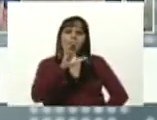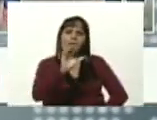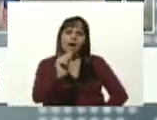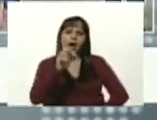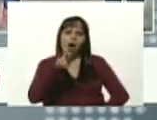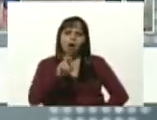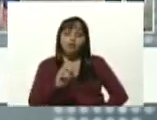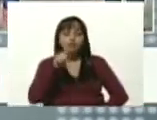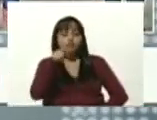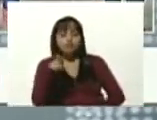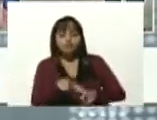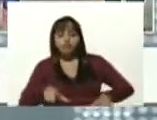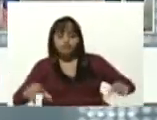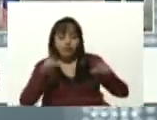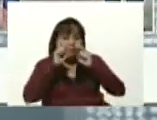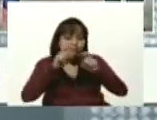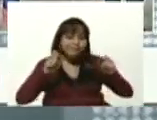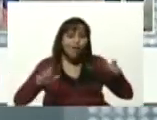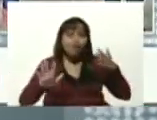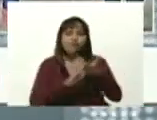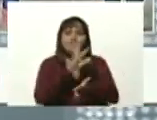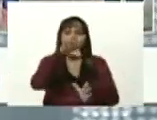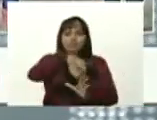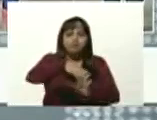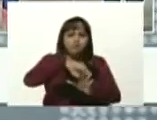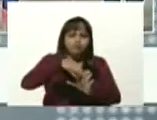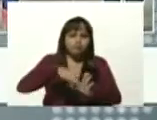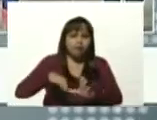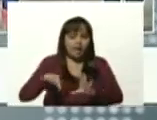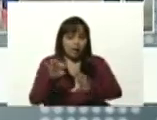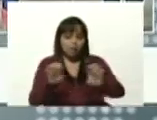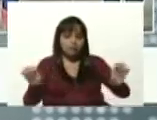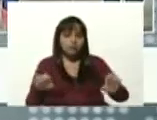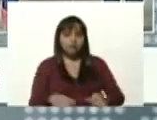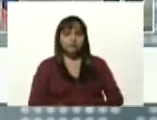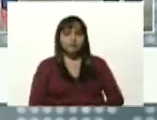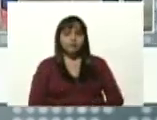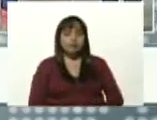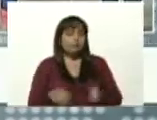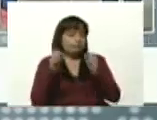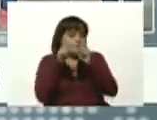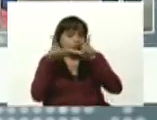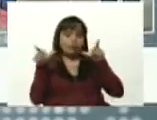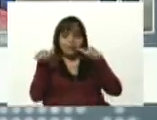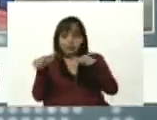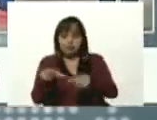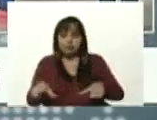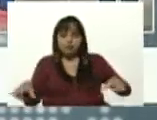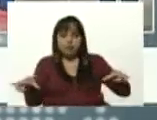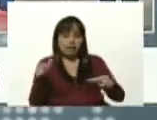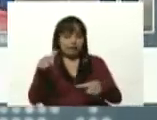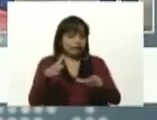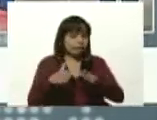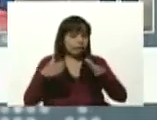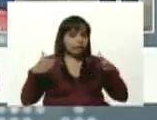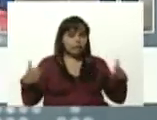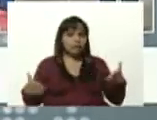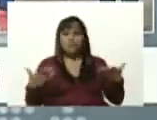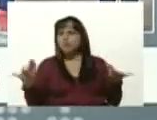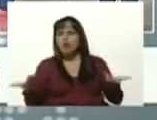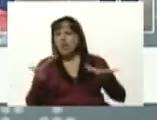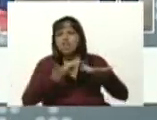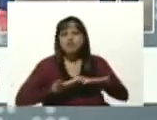productiva, verdaderamente impresionante. Allí en la Megaldea se dan las siguientes